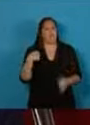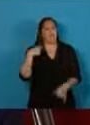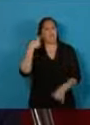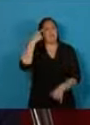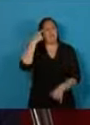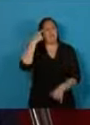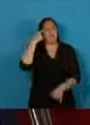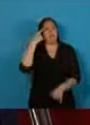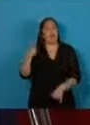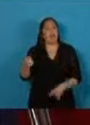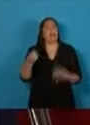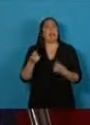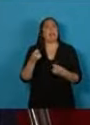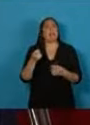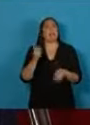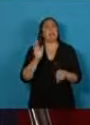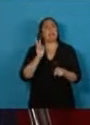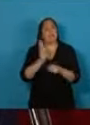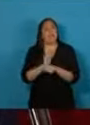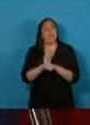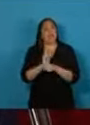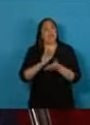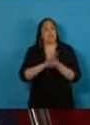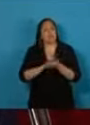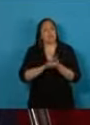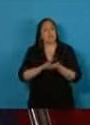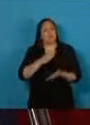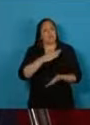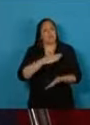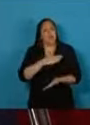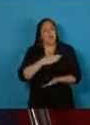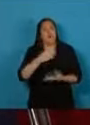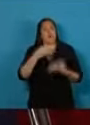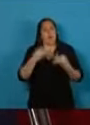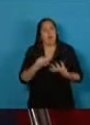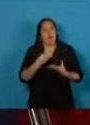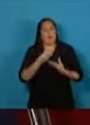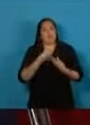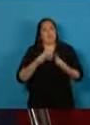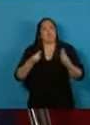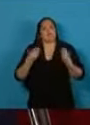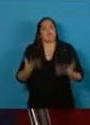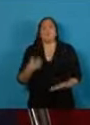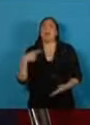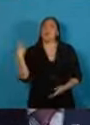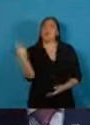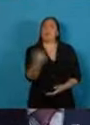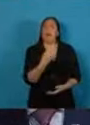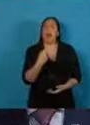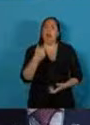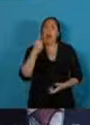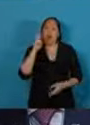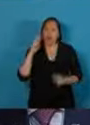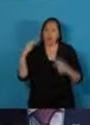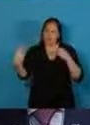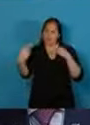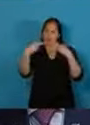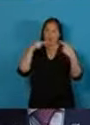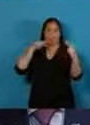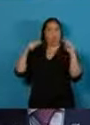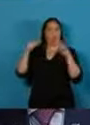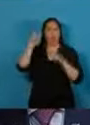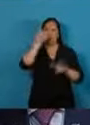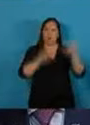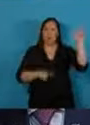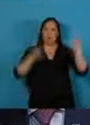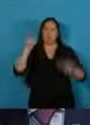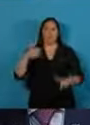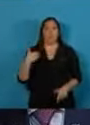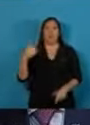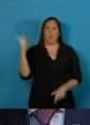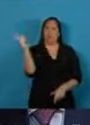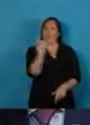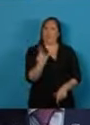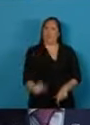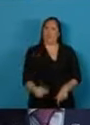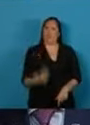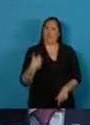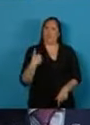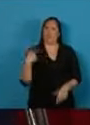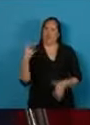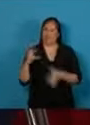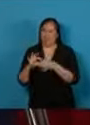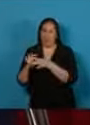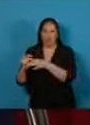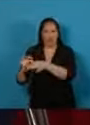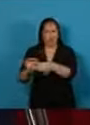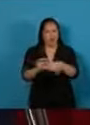curarse de tiempo, sosiego y sobre todo de humanidad. Quiero convocar esta Argentina unida a